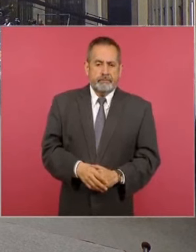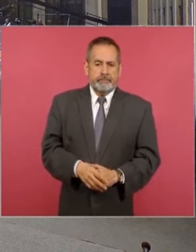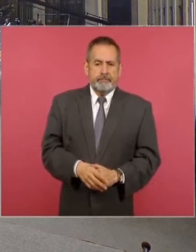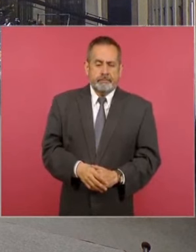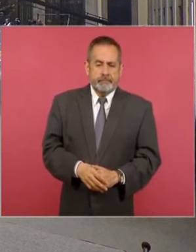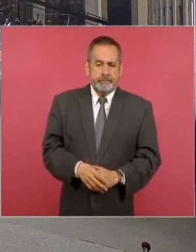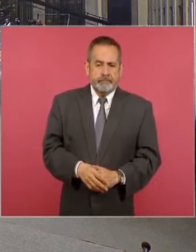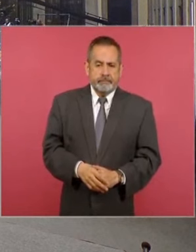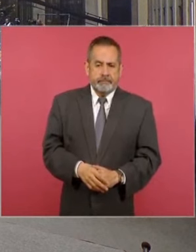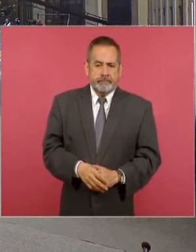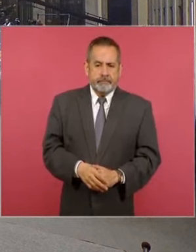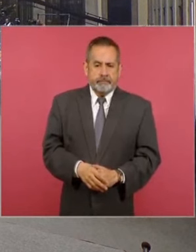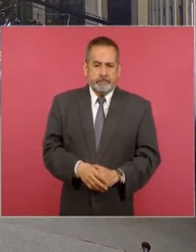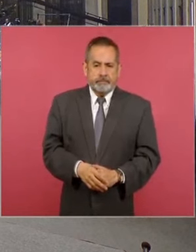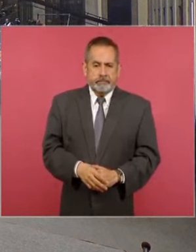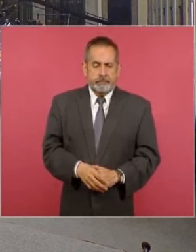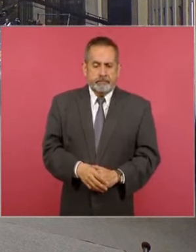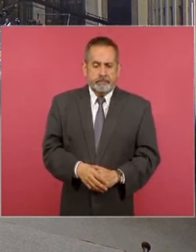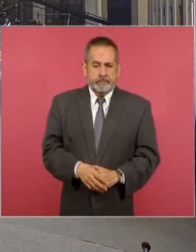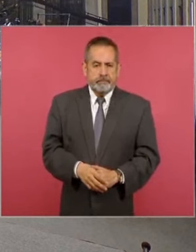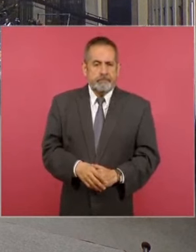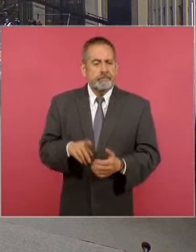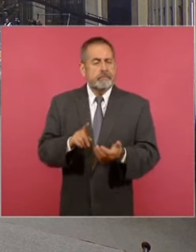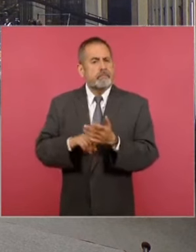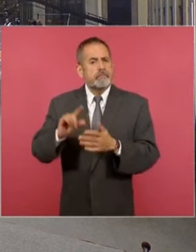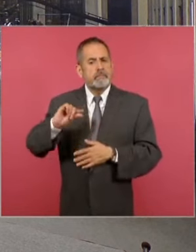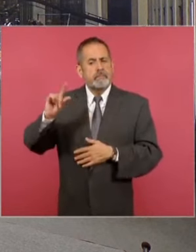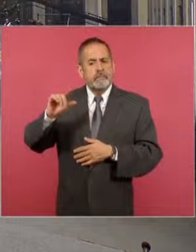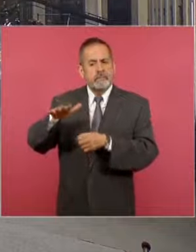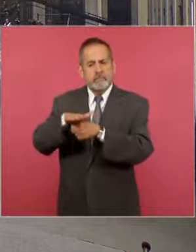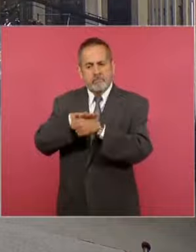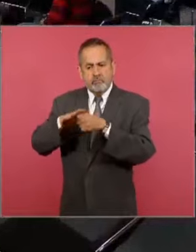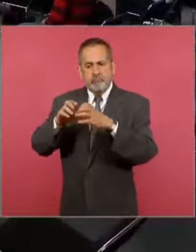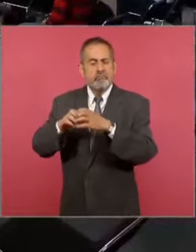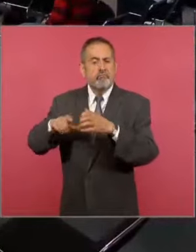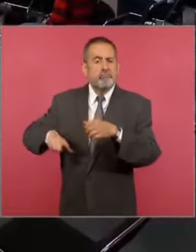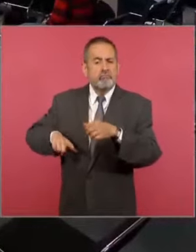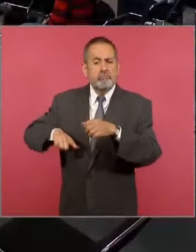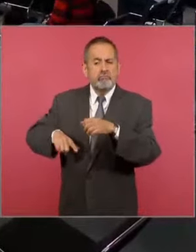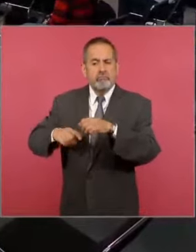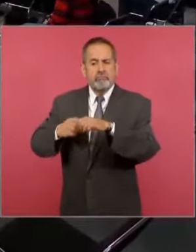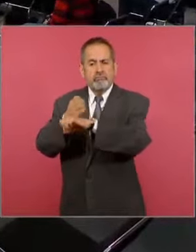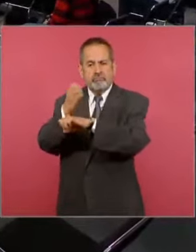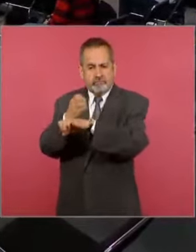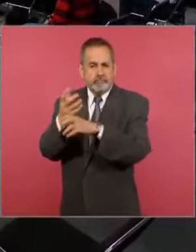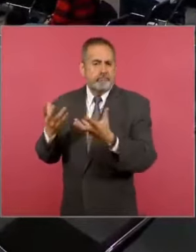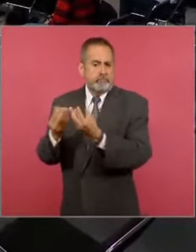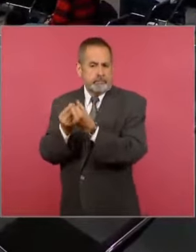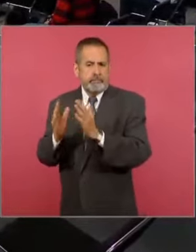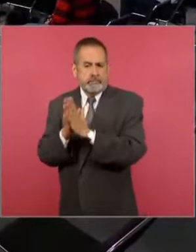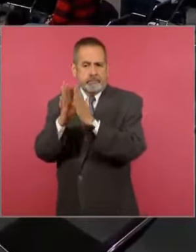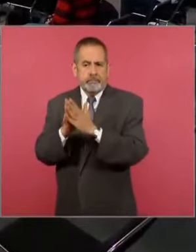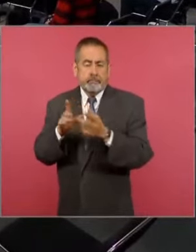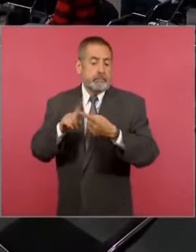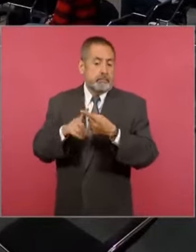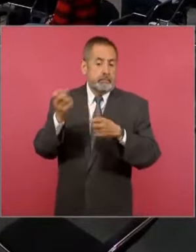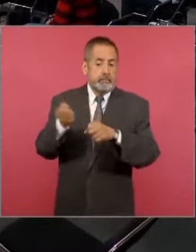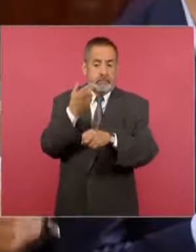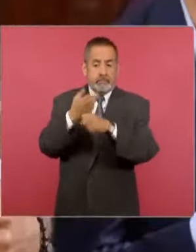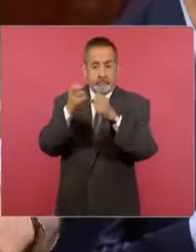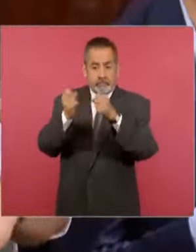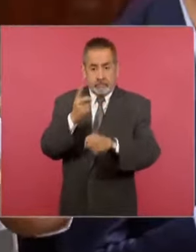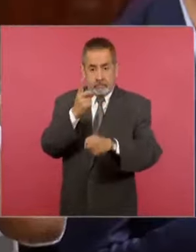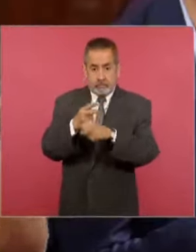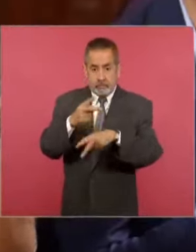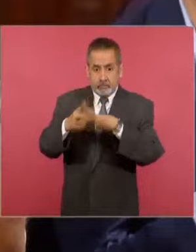¿La están llevando las autoridades locales o ya el gobierno está participando? No sé, la Secretaría de Seguridad Pública